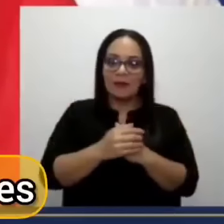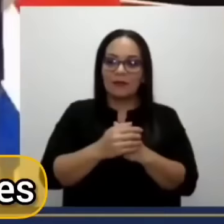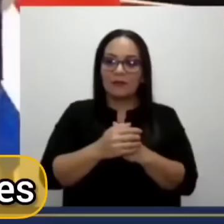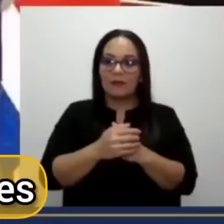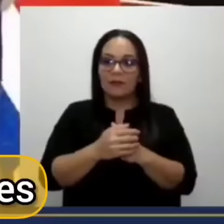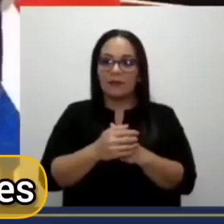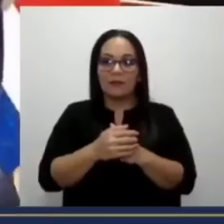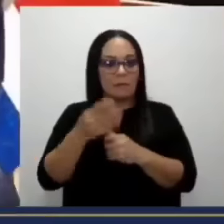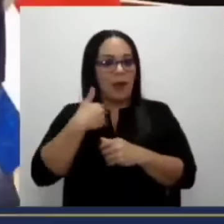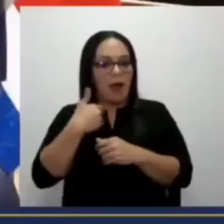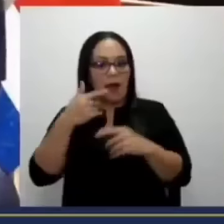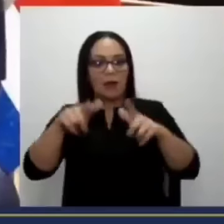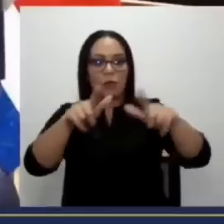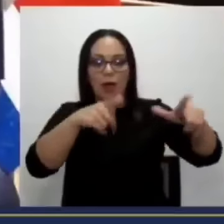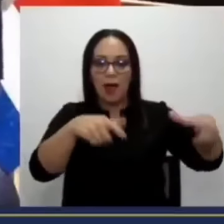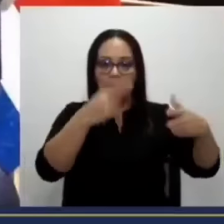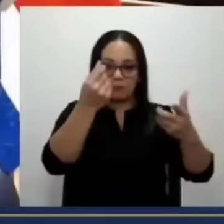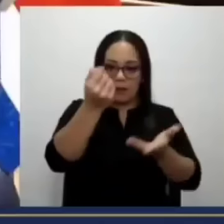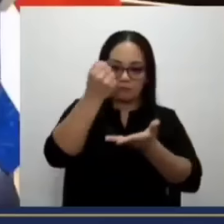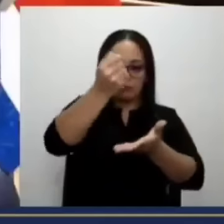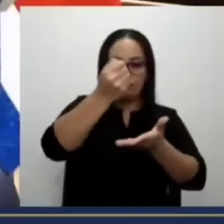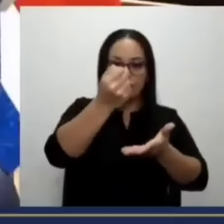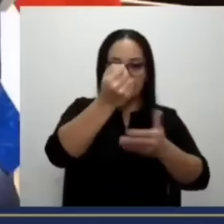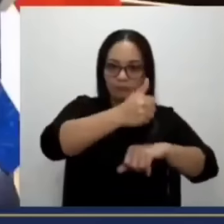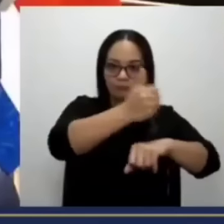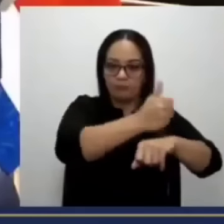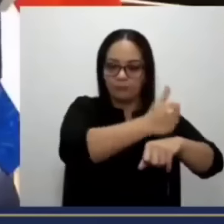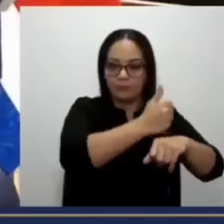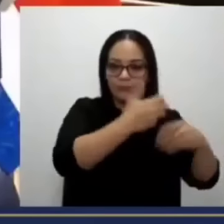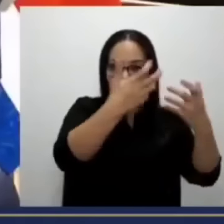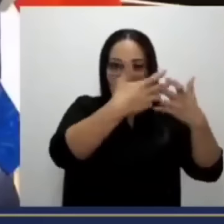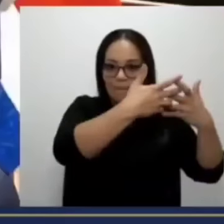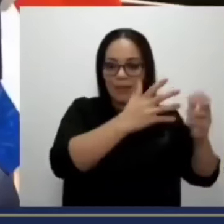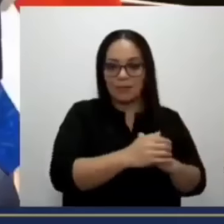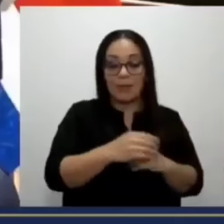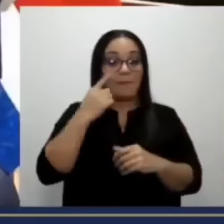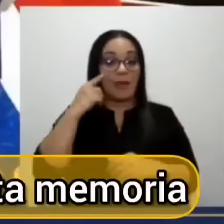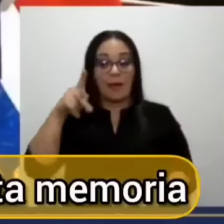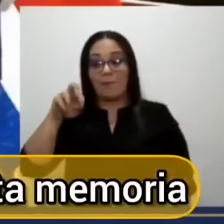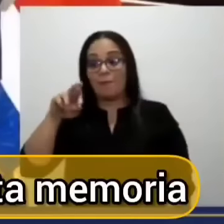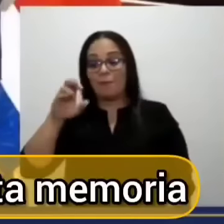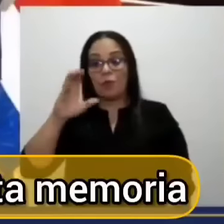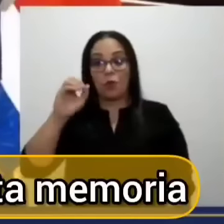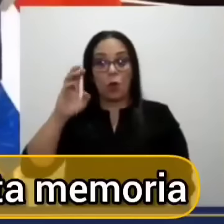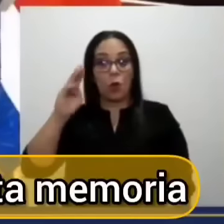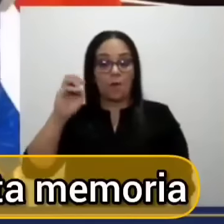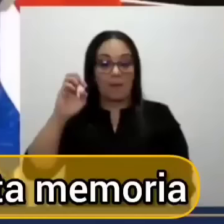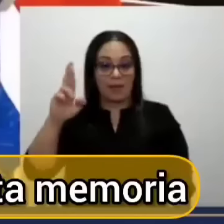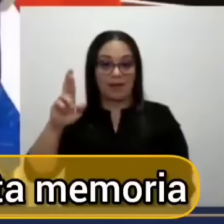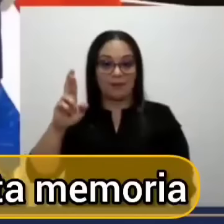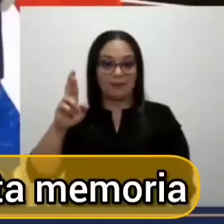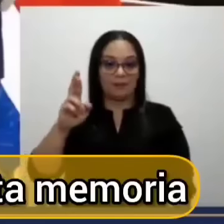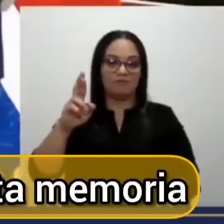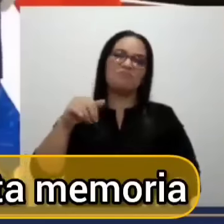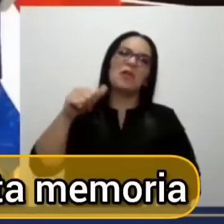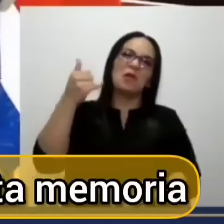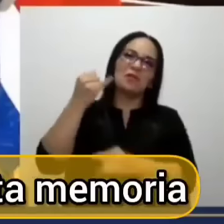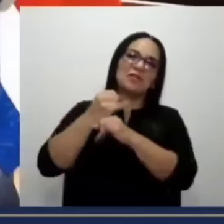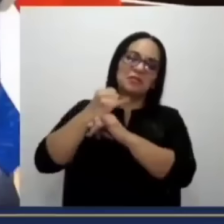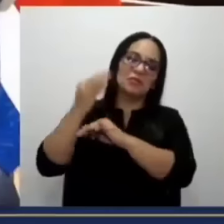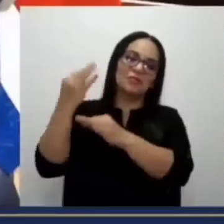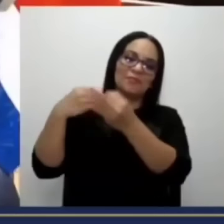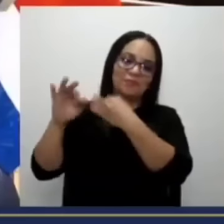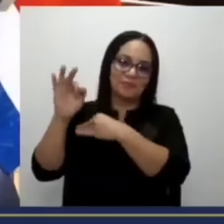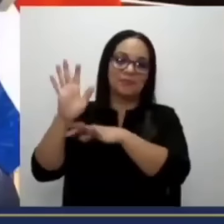inversiones. Procomer, que antes, bueno, que reemplazó otra institución de grata